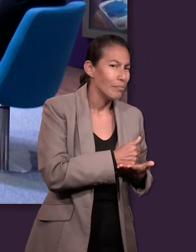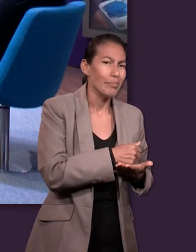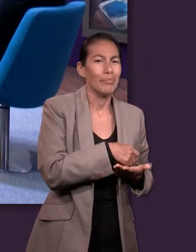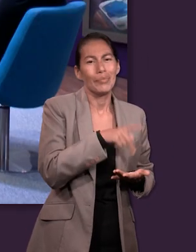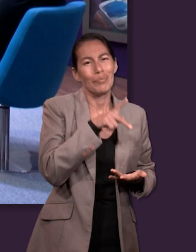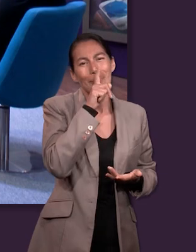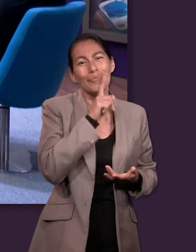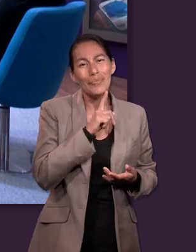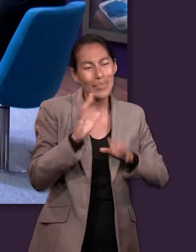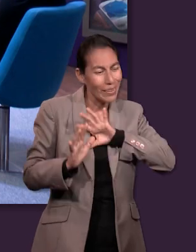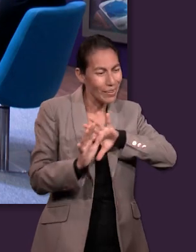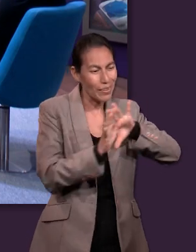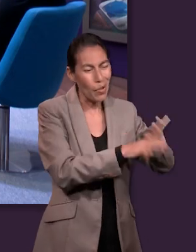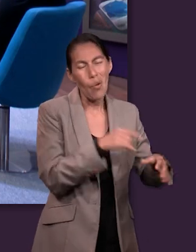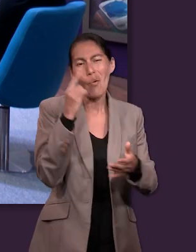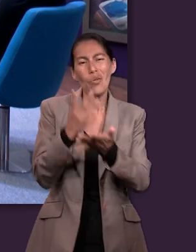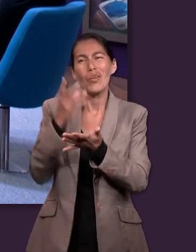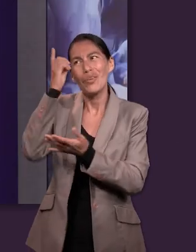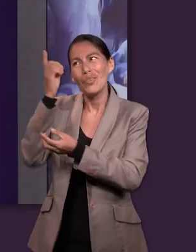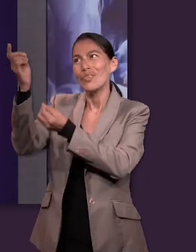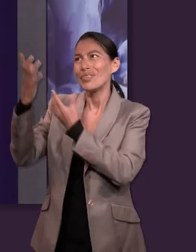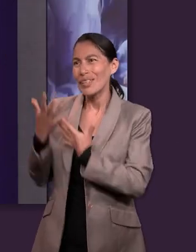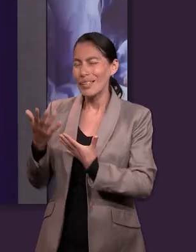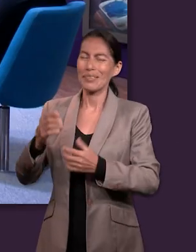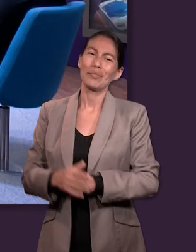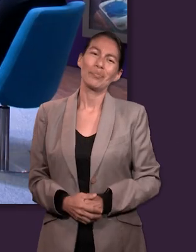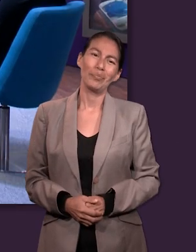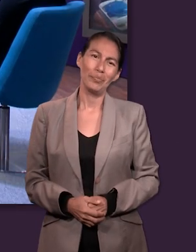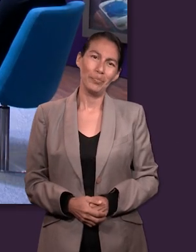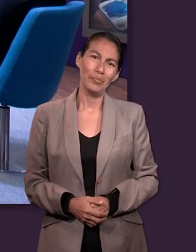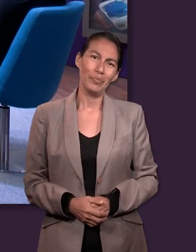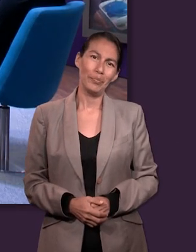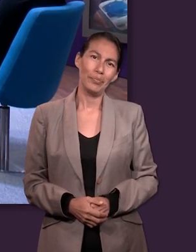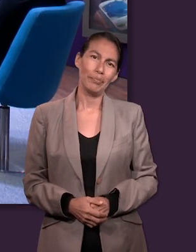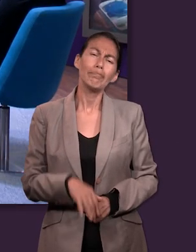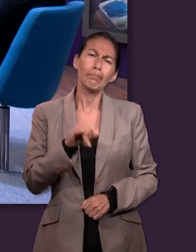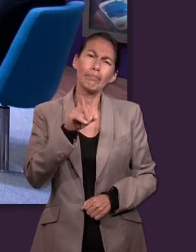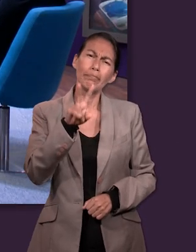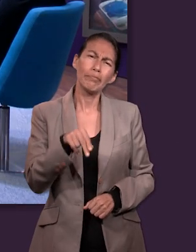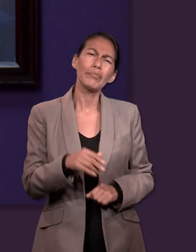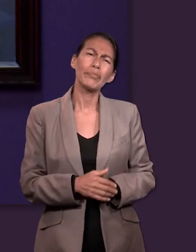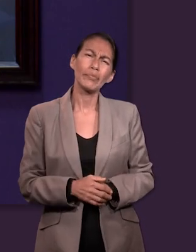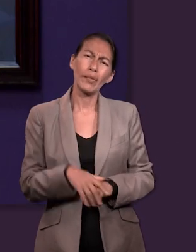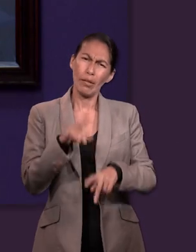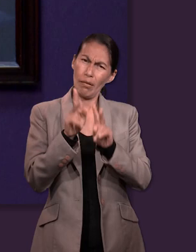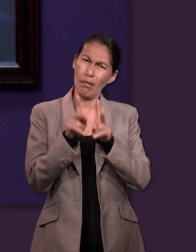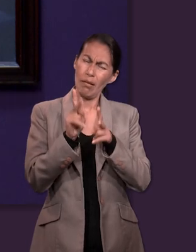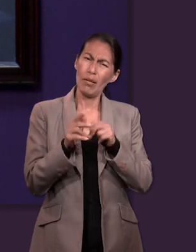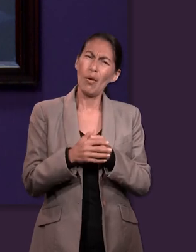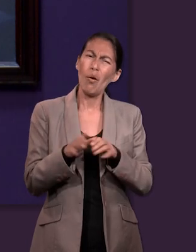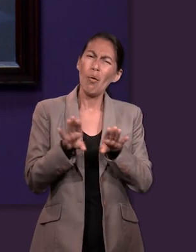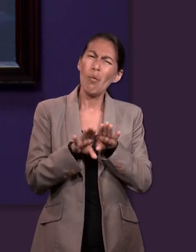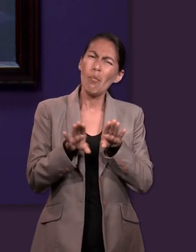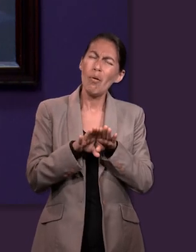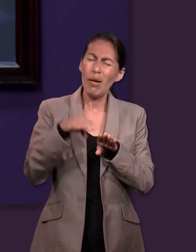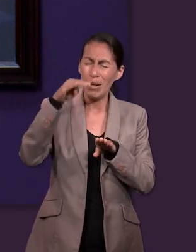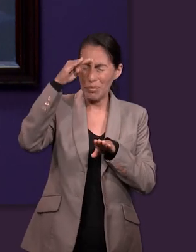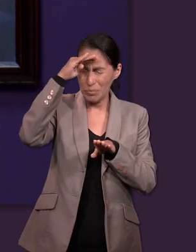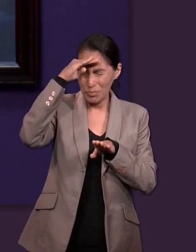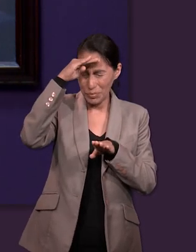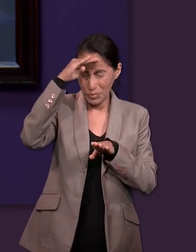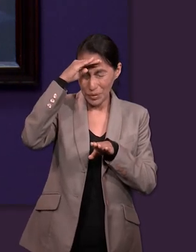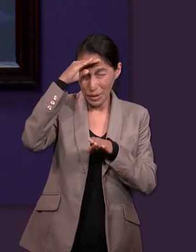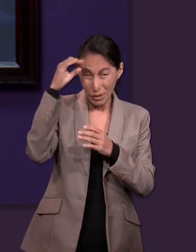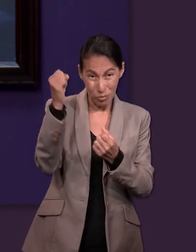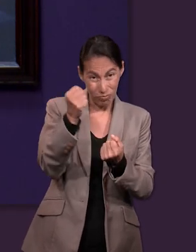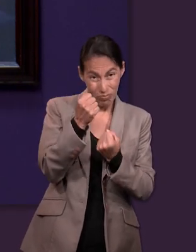Dios tendría que darnos, ¿no? Sí, y tal vez comentando, haciendo un comentario anexo, el poder que tiene la